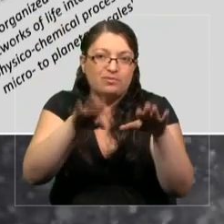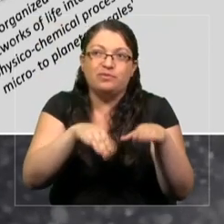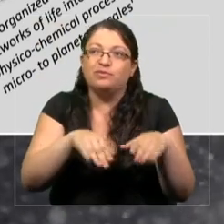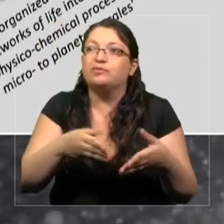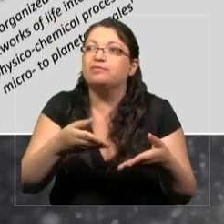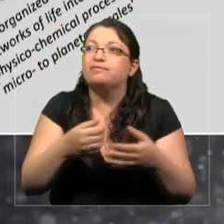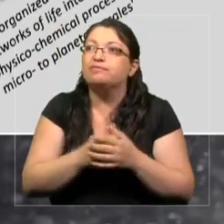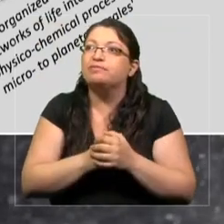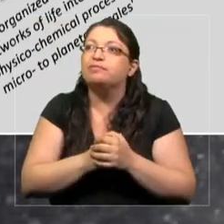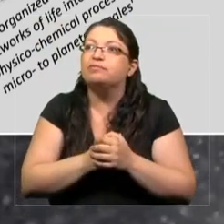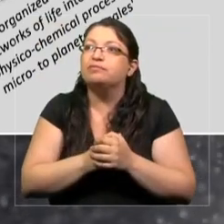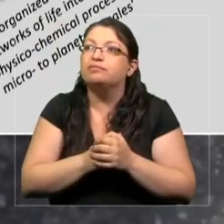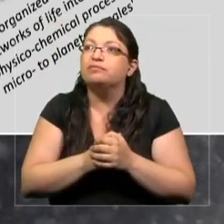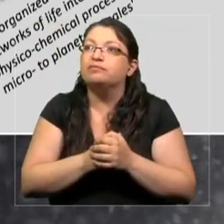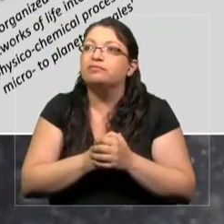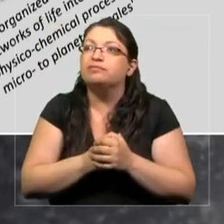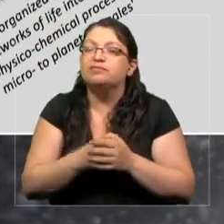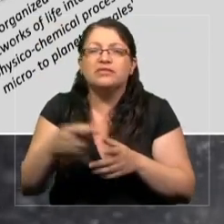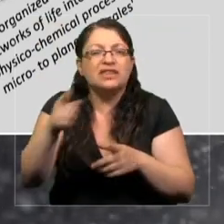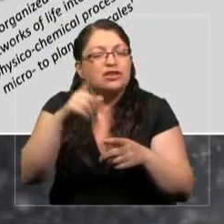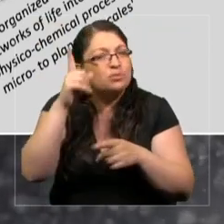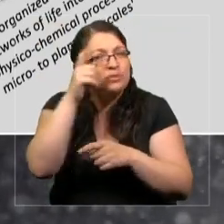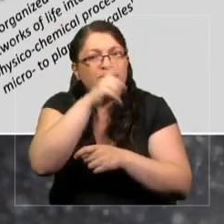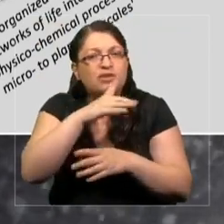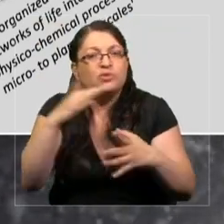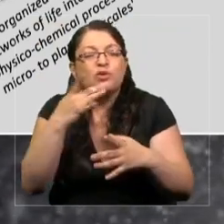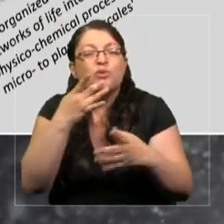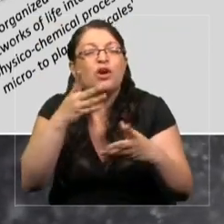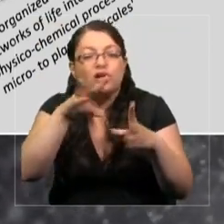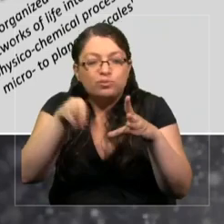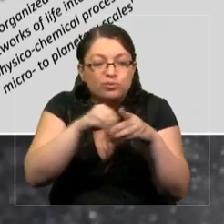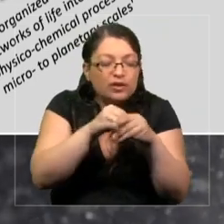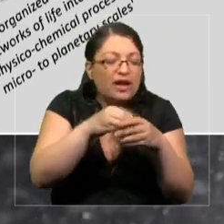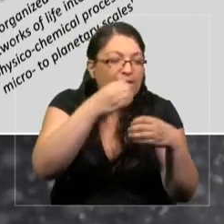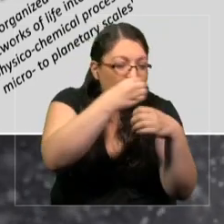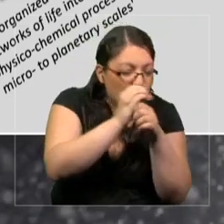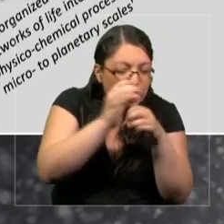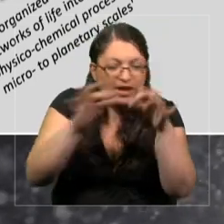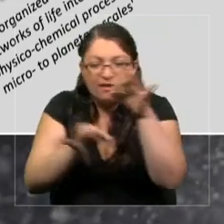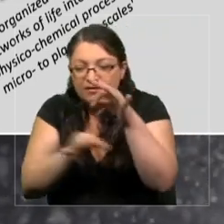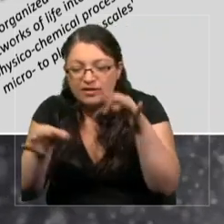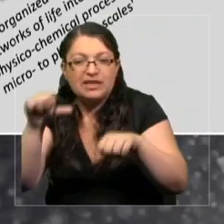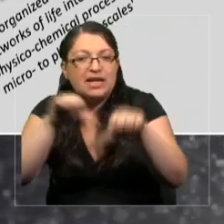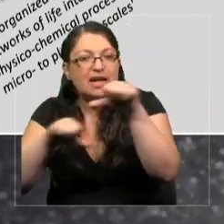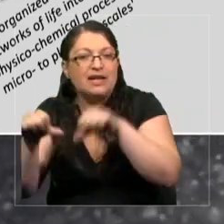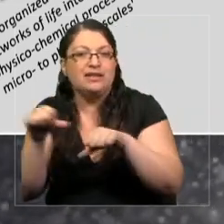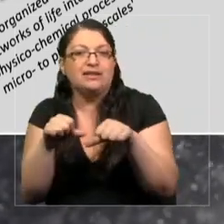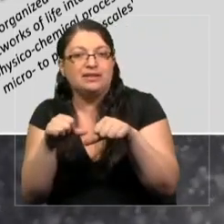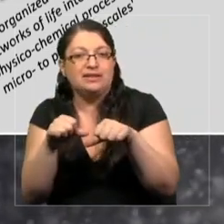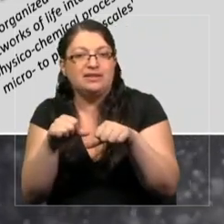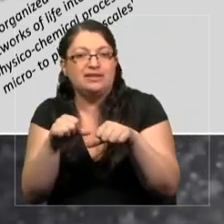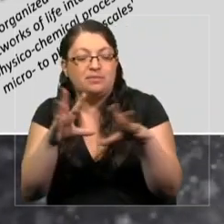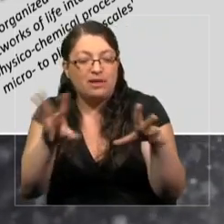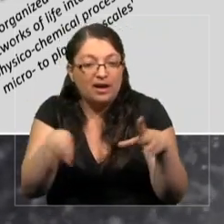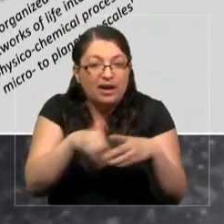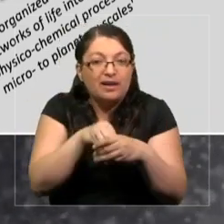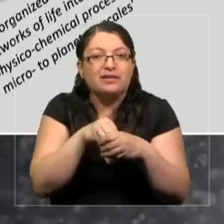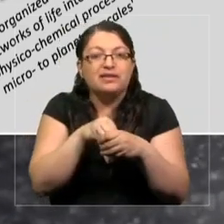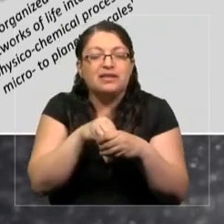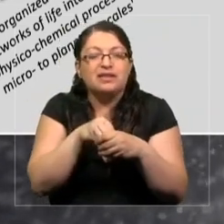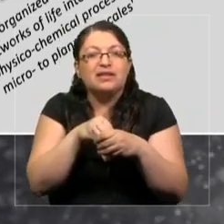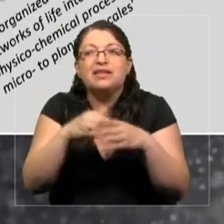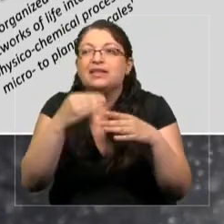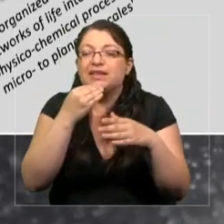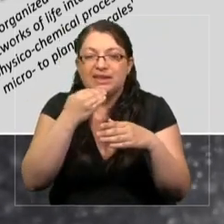Son súper complejos porque integran biología, física, química y en las escalas y